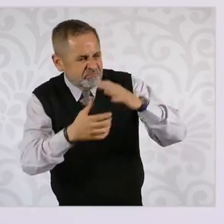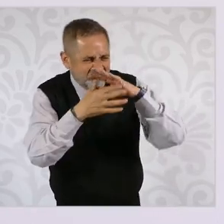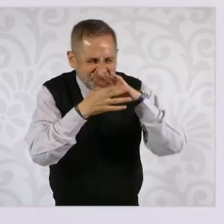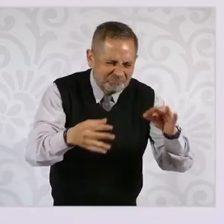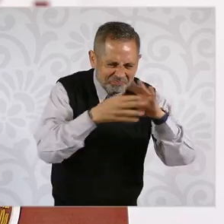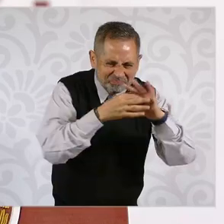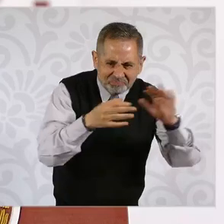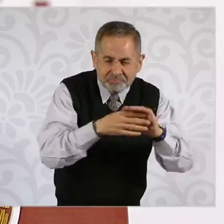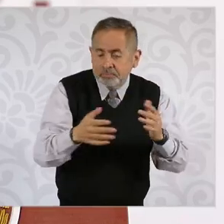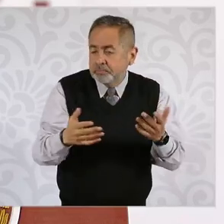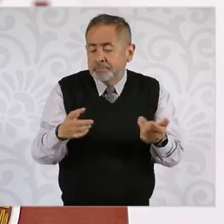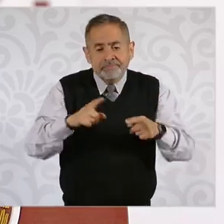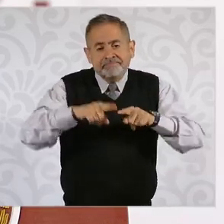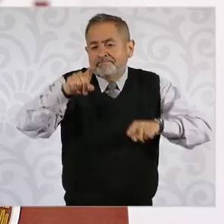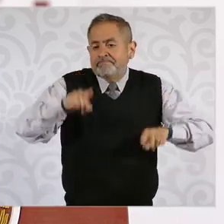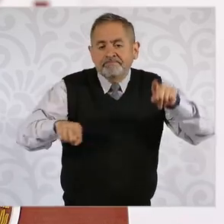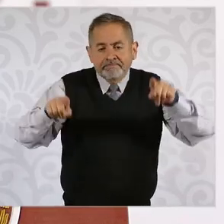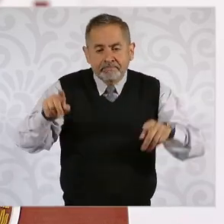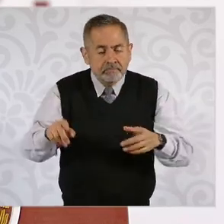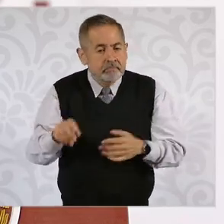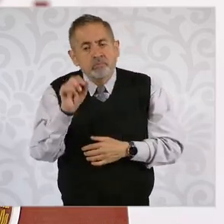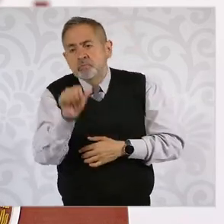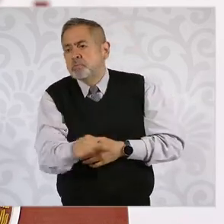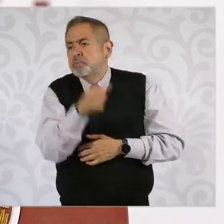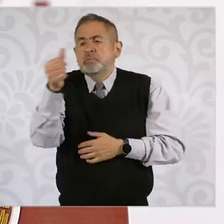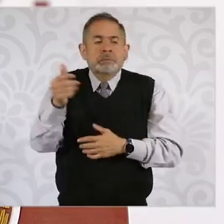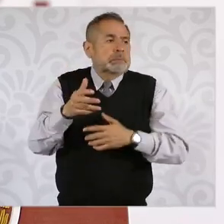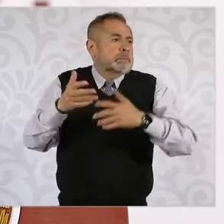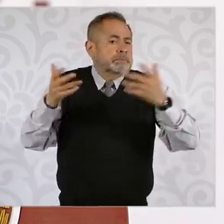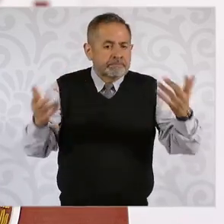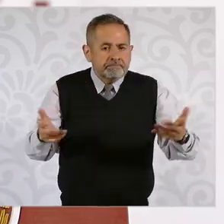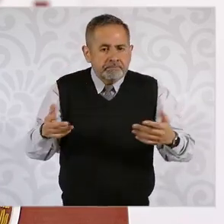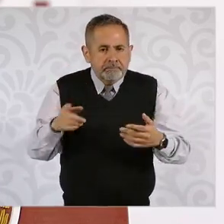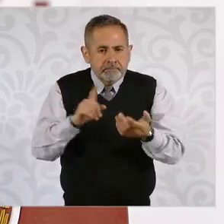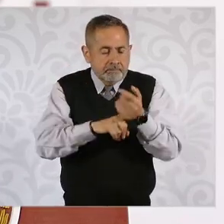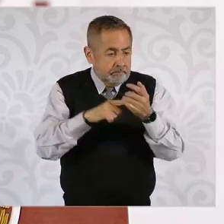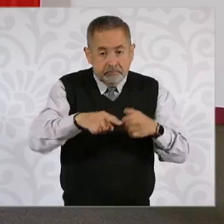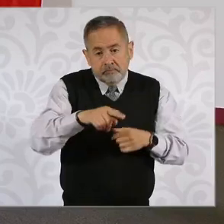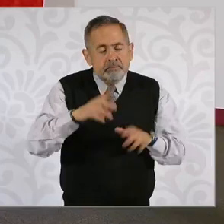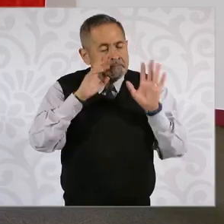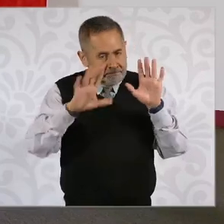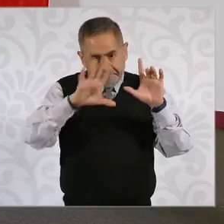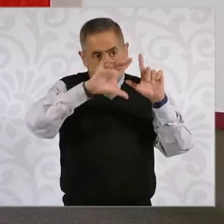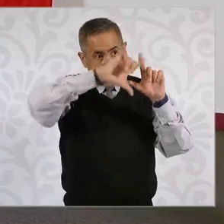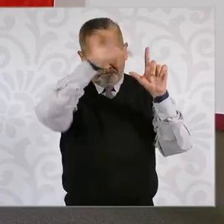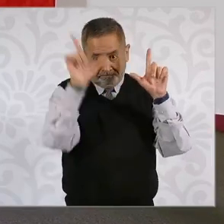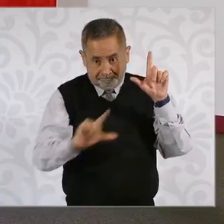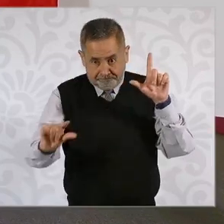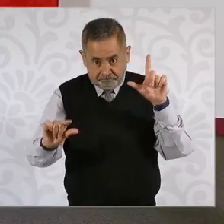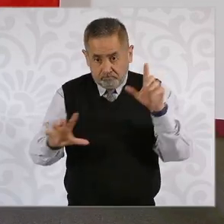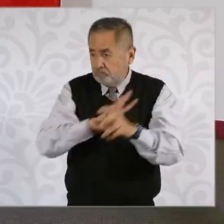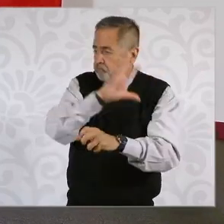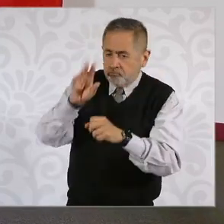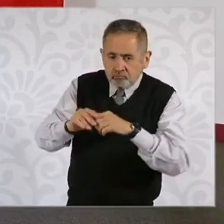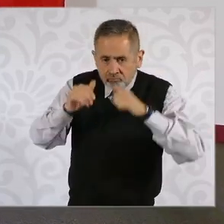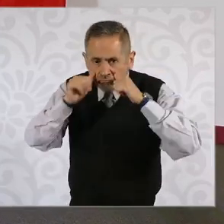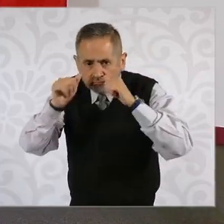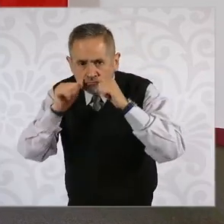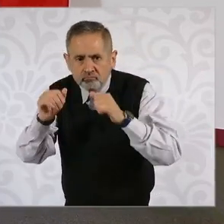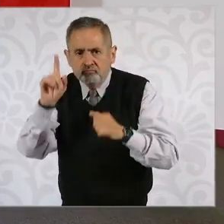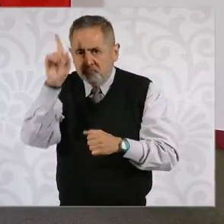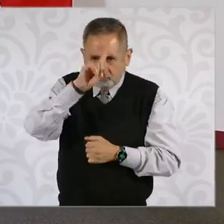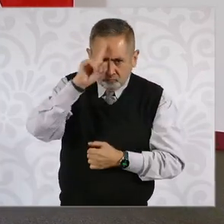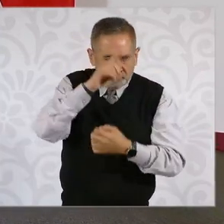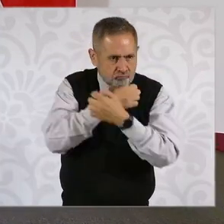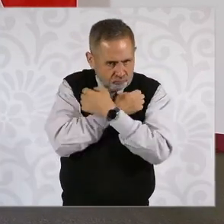En otros es más importante sí la atención social, porque en todos es importantísima, pero también